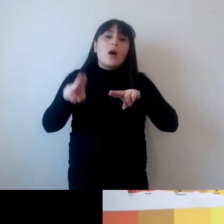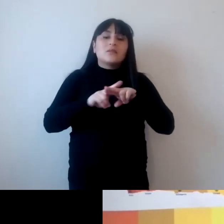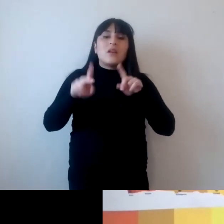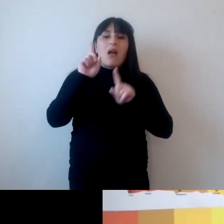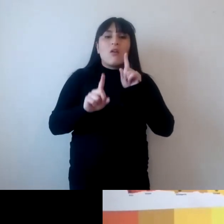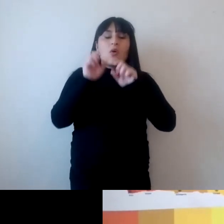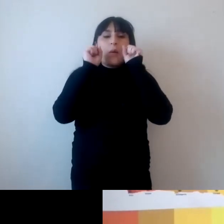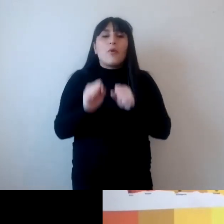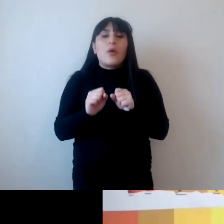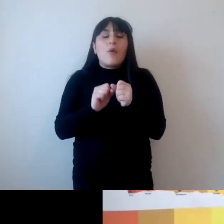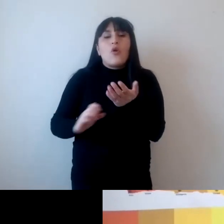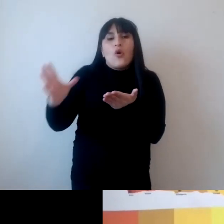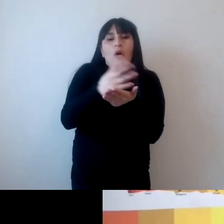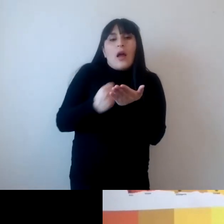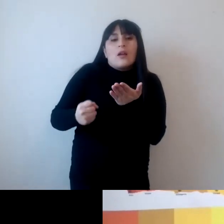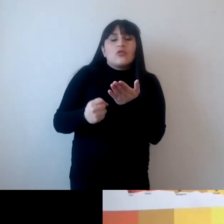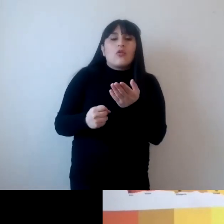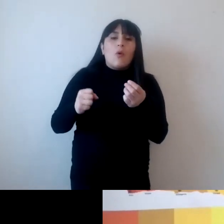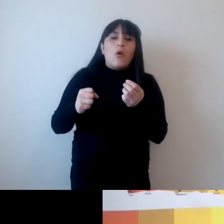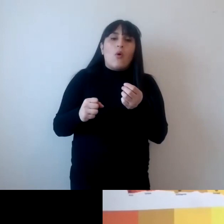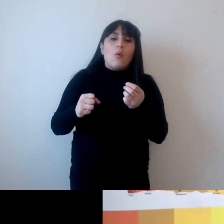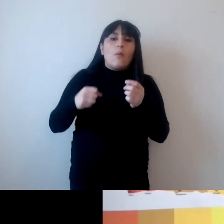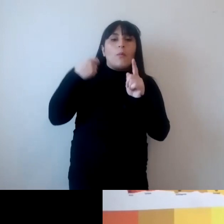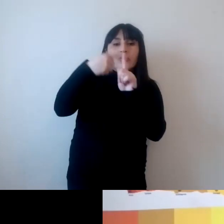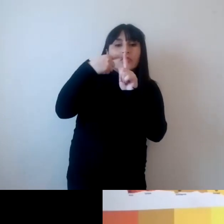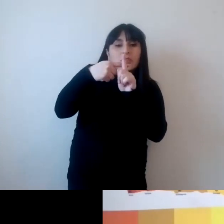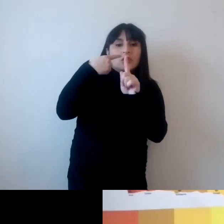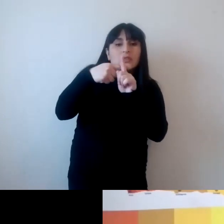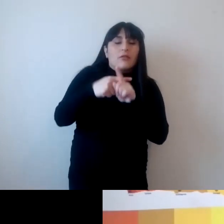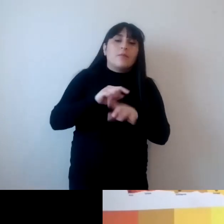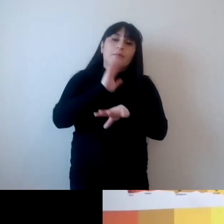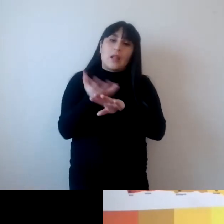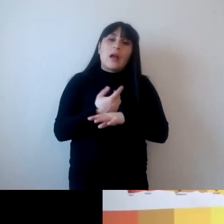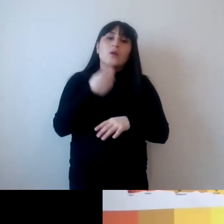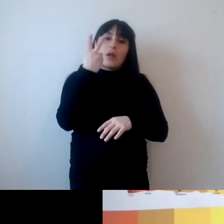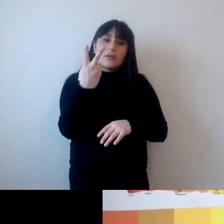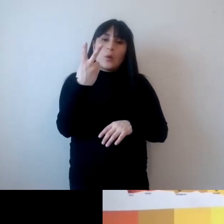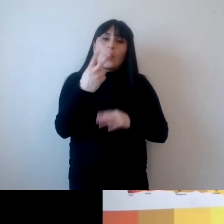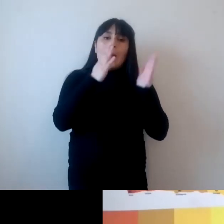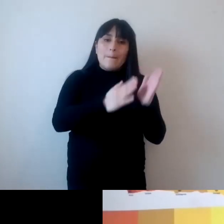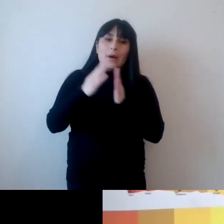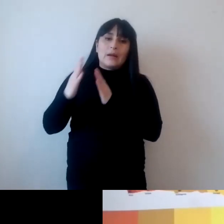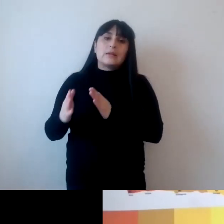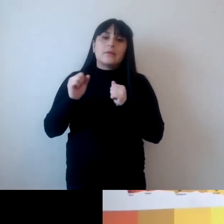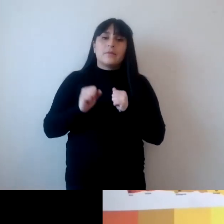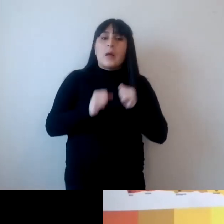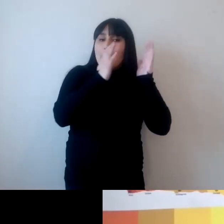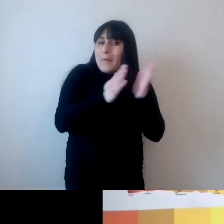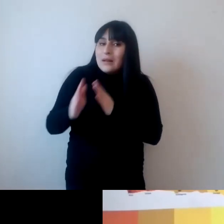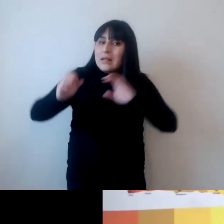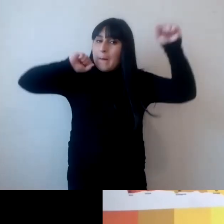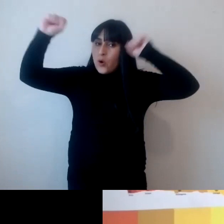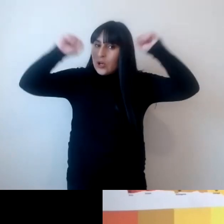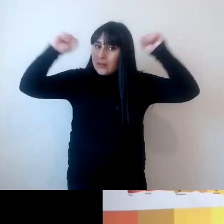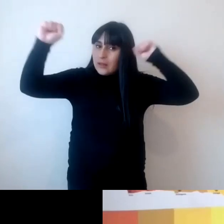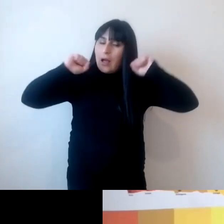conseguir efectos positivos incluso a pequeña escala y hay una segunda dimensión que es la dimensión política tenemos que transformar el cambio